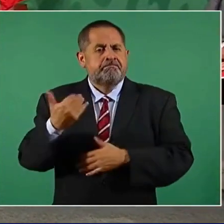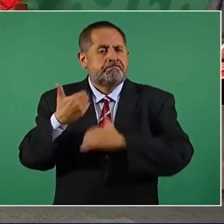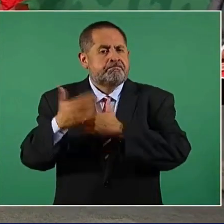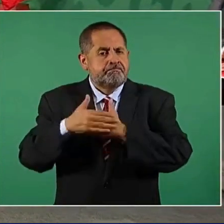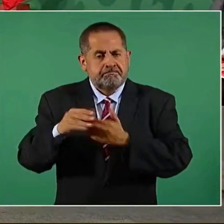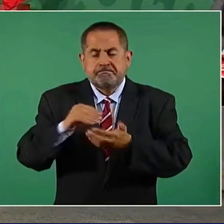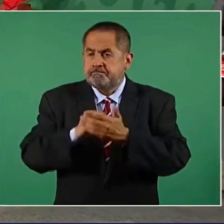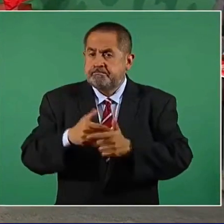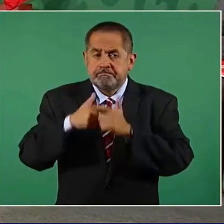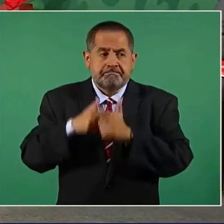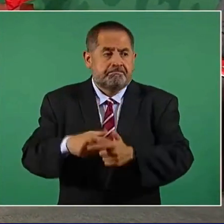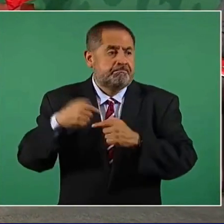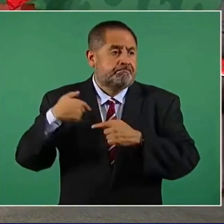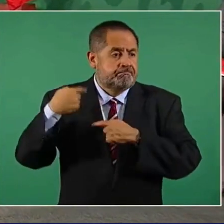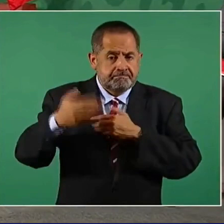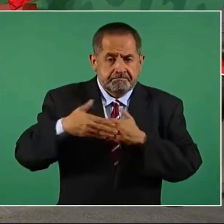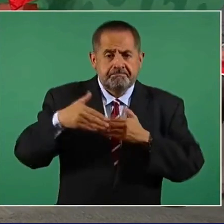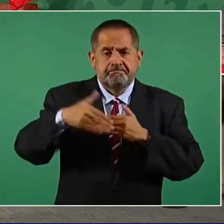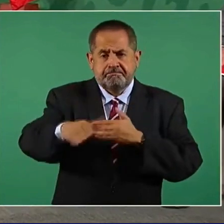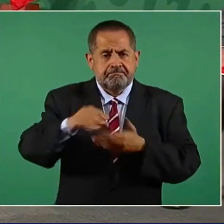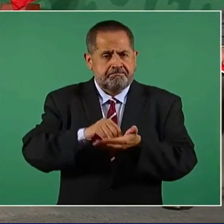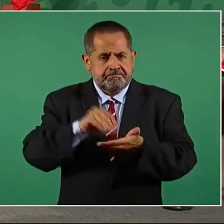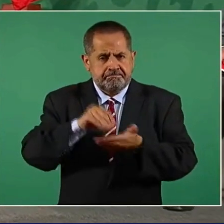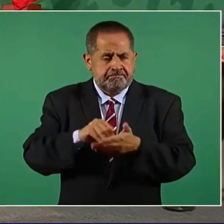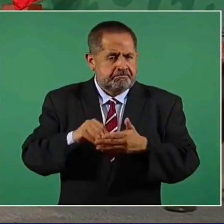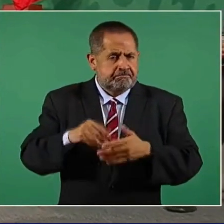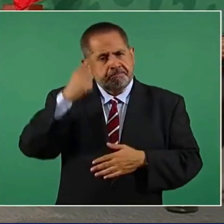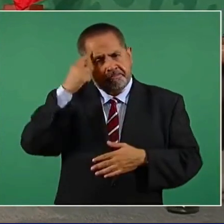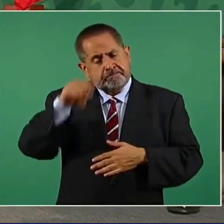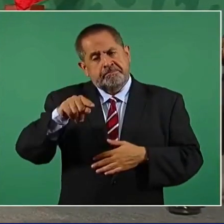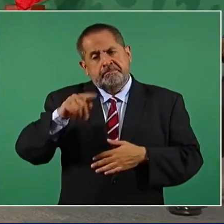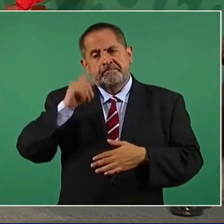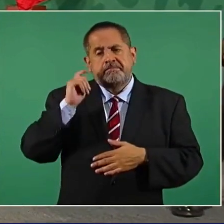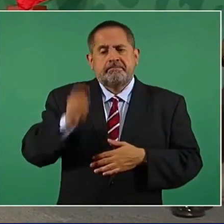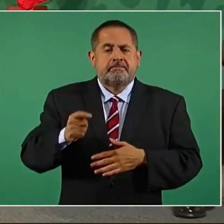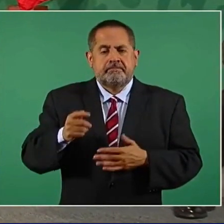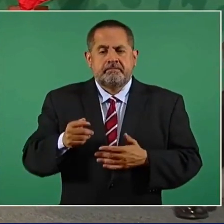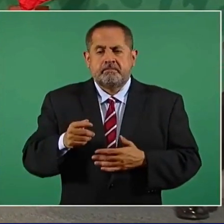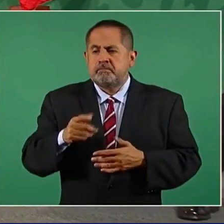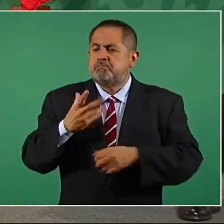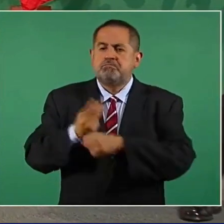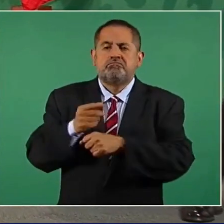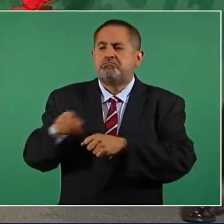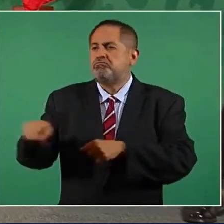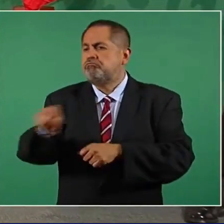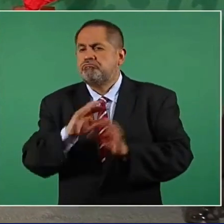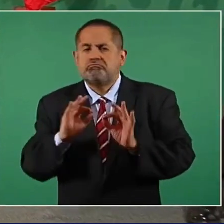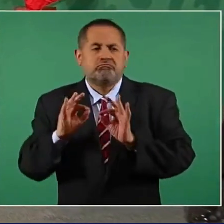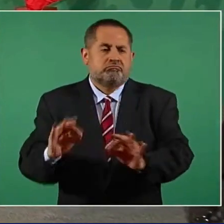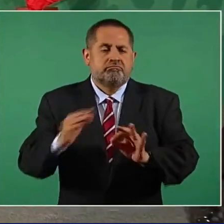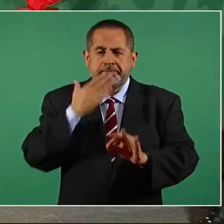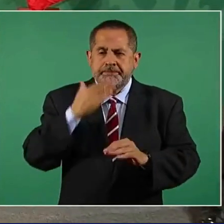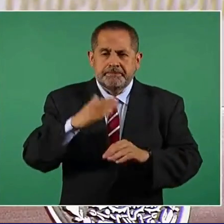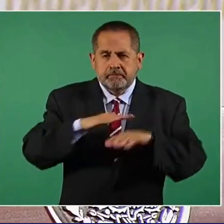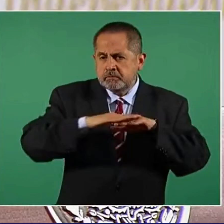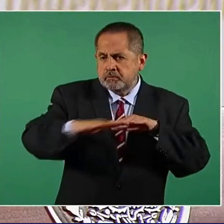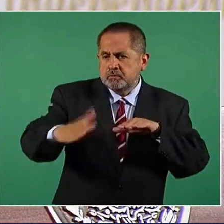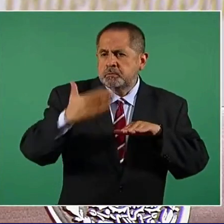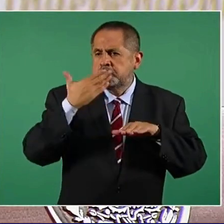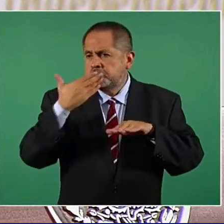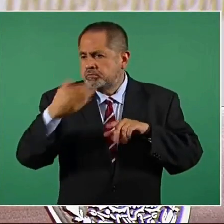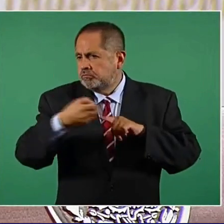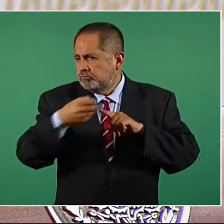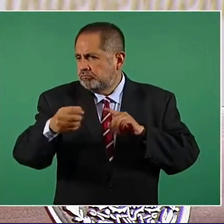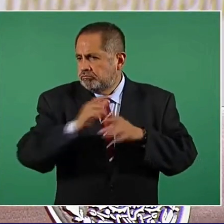ejerciendo para que se conserven en buen estado los caminos